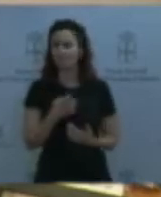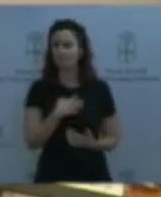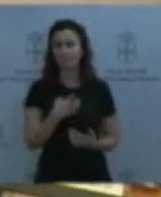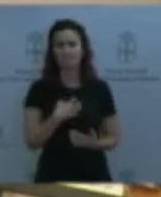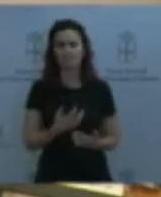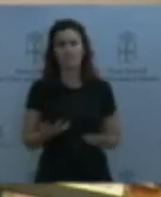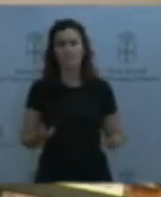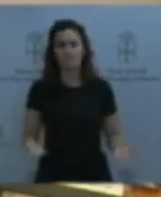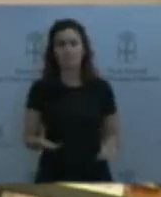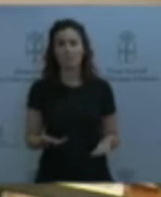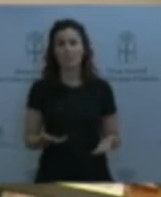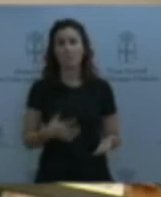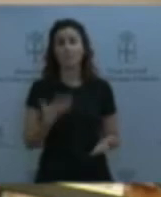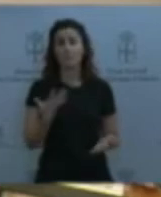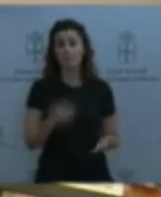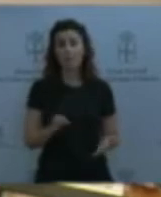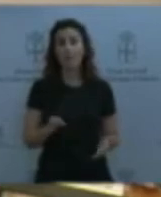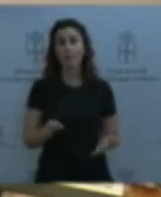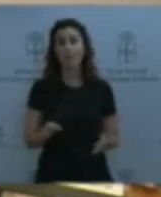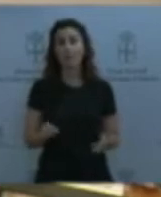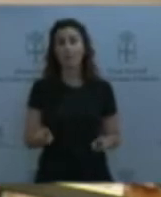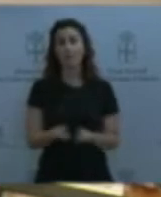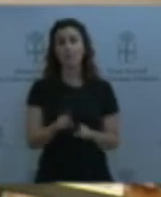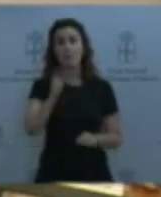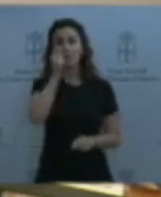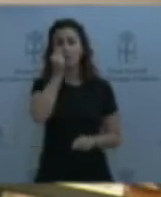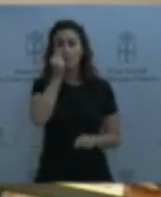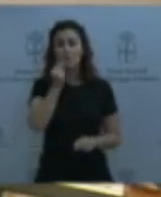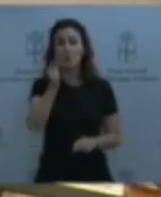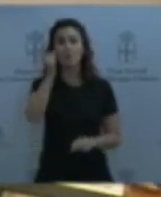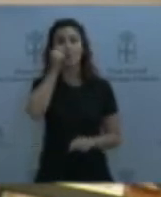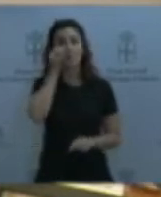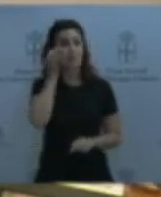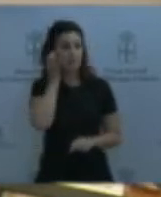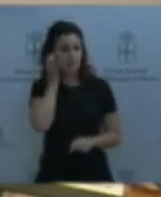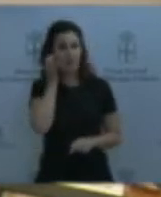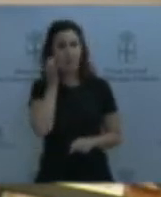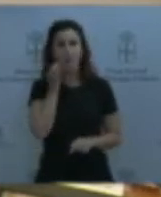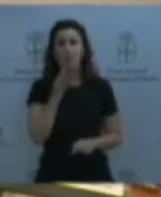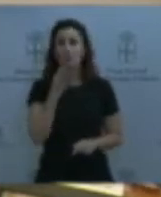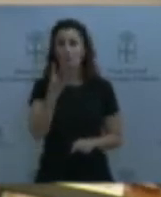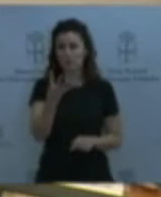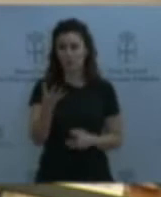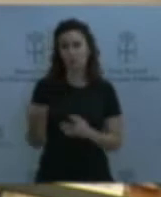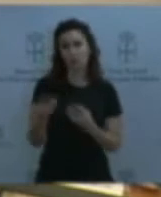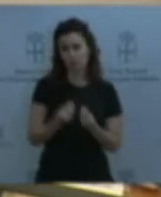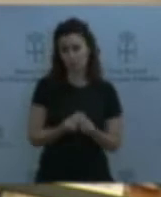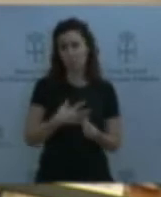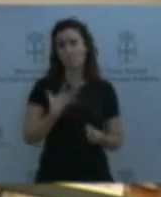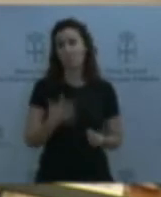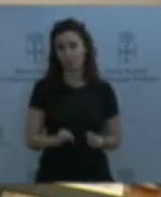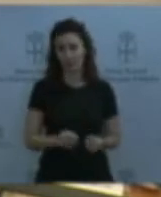algún niño y alguna niña que esté más de cuatro años con nosotros. Es probable. Tendríamos que analizar por qué.